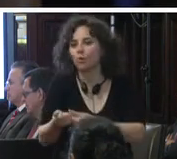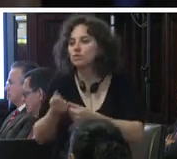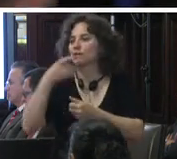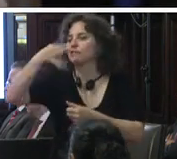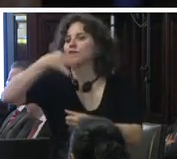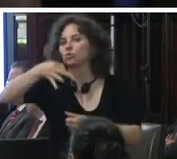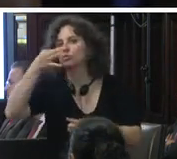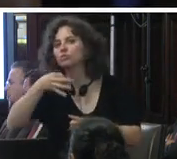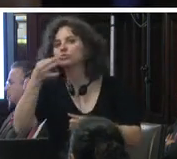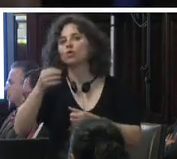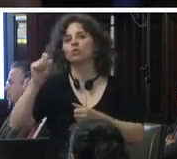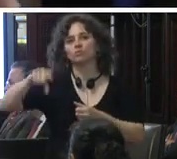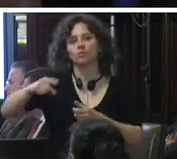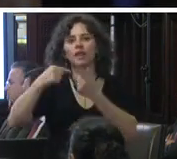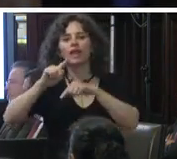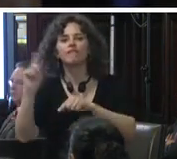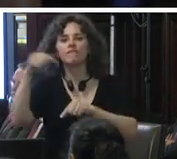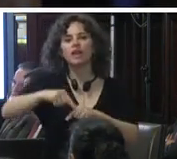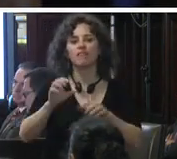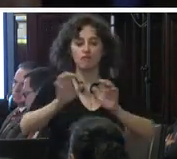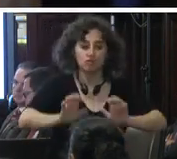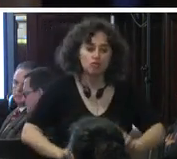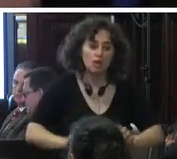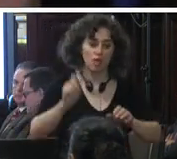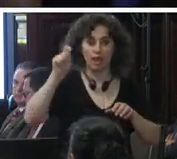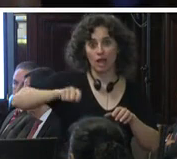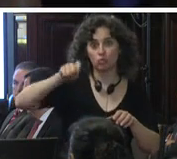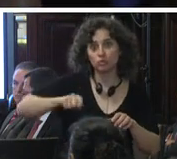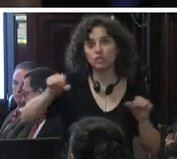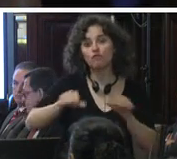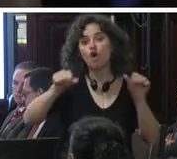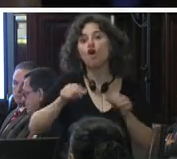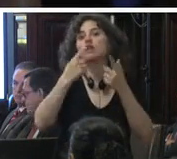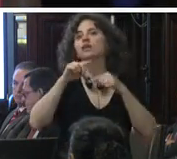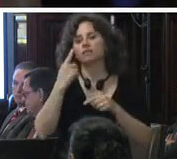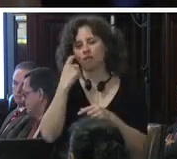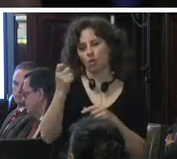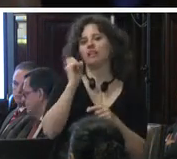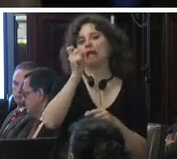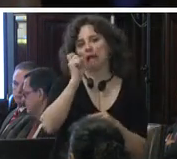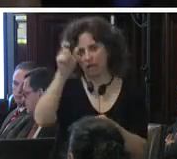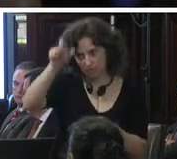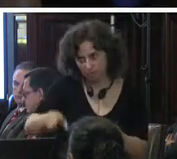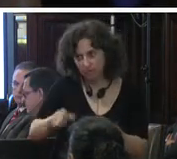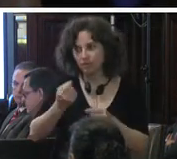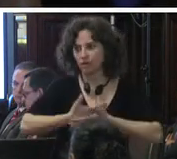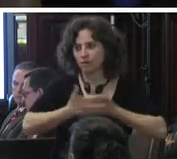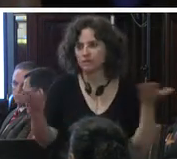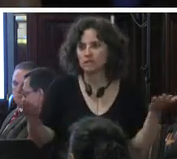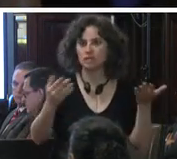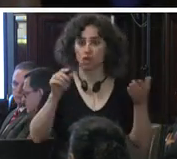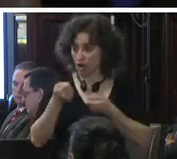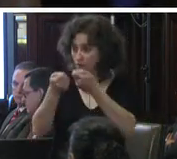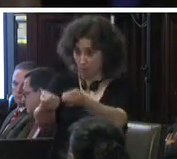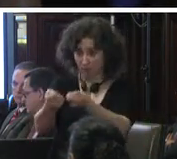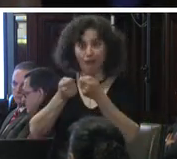discursos punitivos que sobre todo vienen de funcionarios del ejecutivo y los hemos identificado muy claramente en la presentación que les dejamos hoy